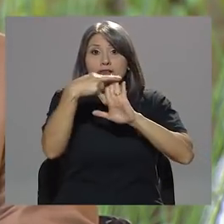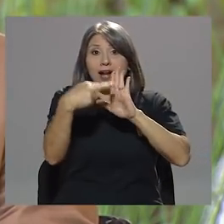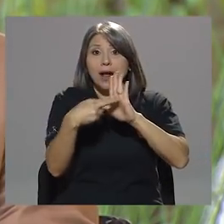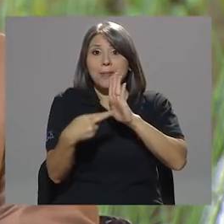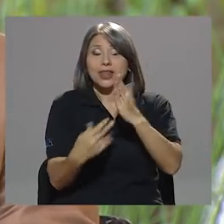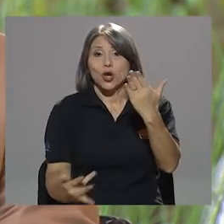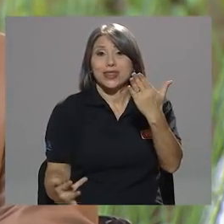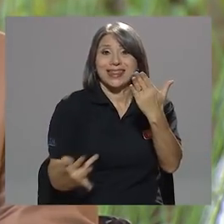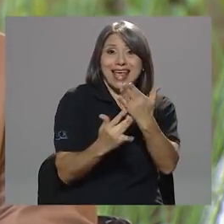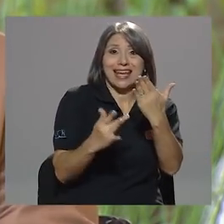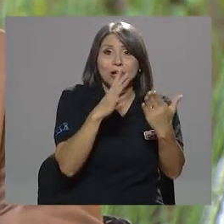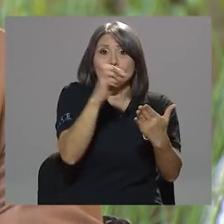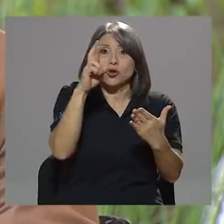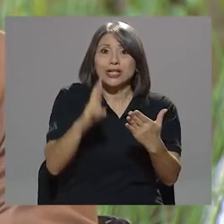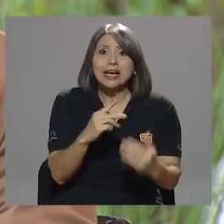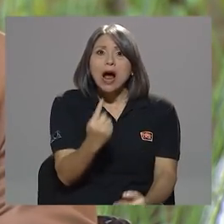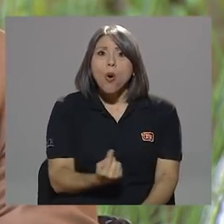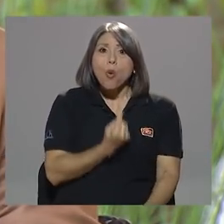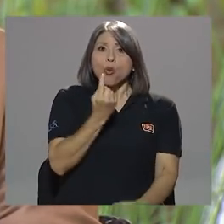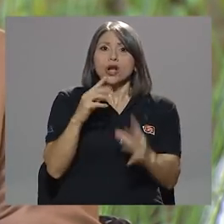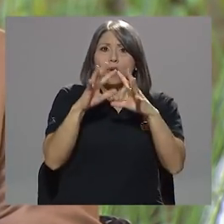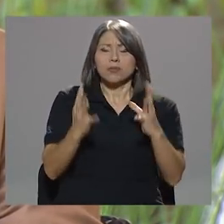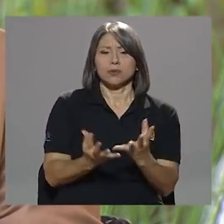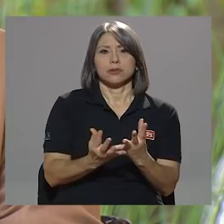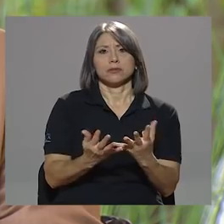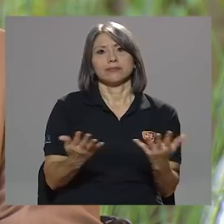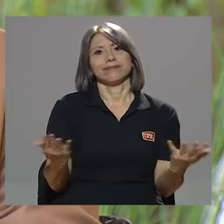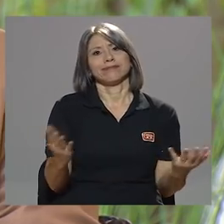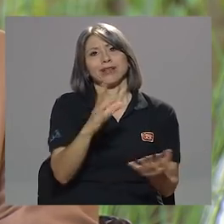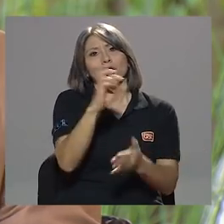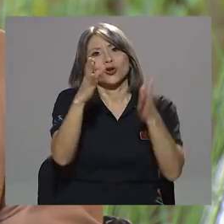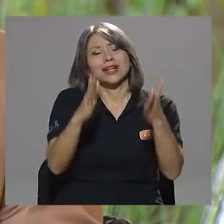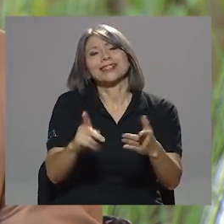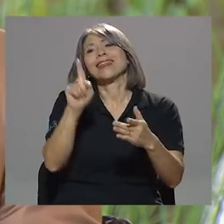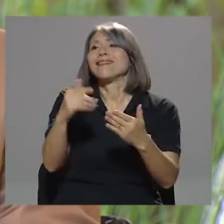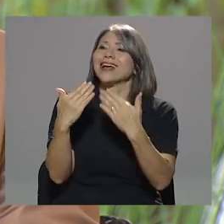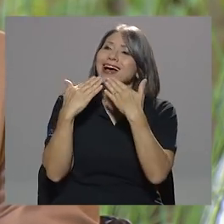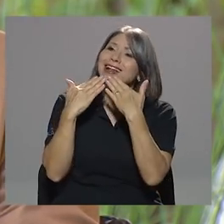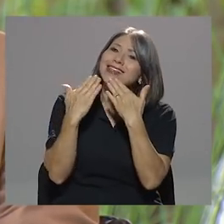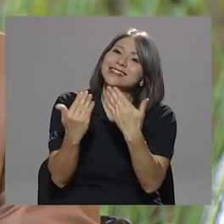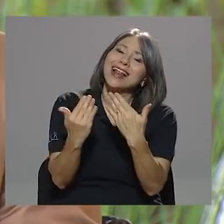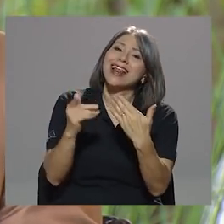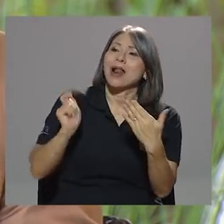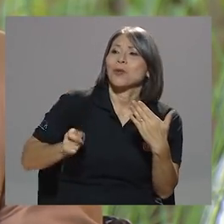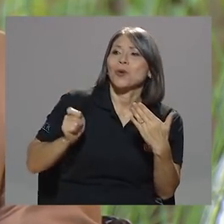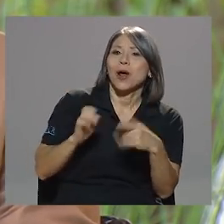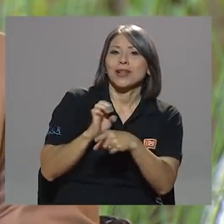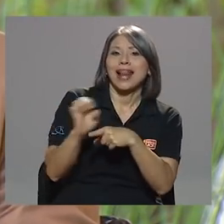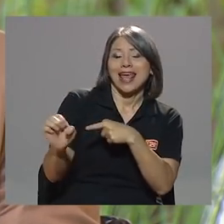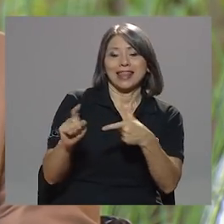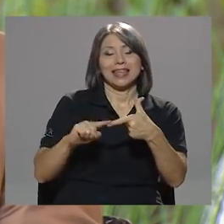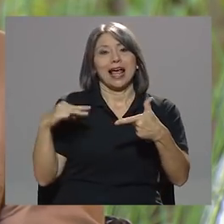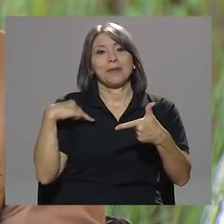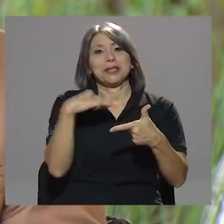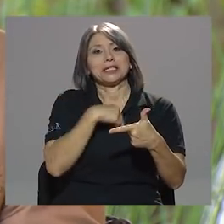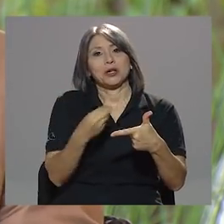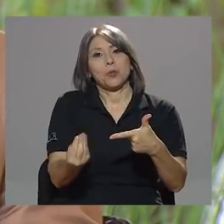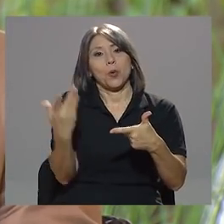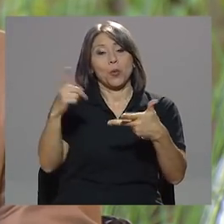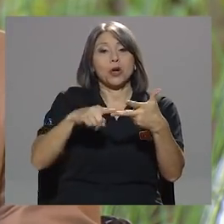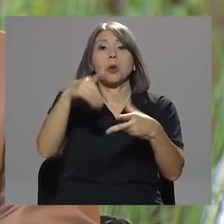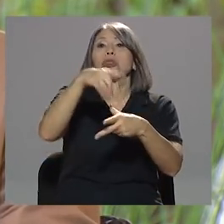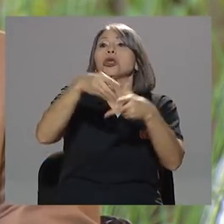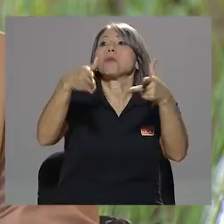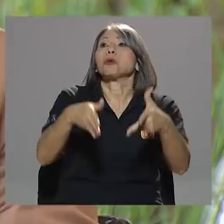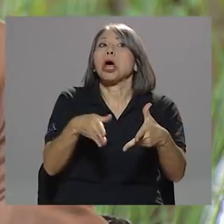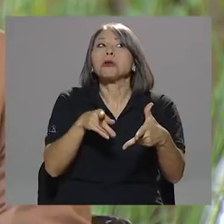Costa Rica, única en el mundo, claro, los costarricenses tienen que agradecerle al Procurador de la Ética, al Ministerio Público, a los diputados que